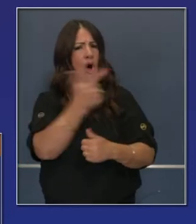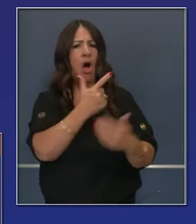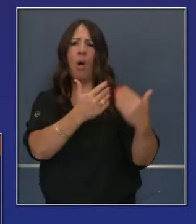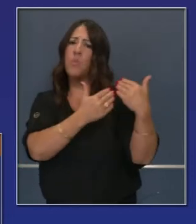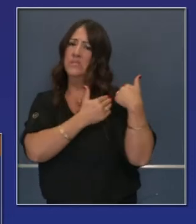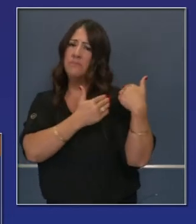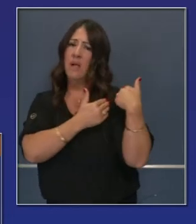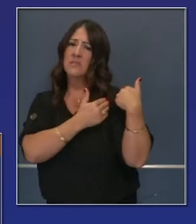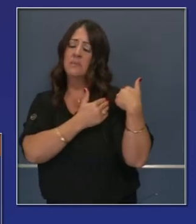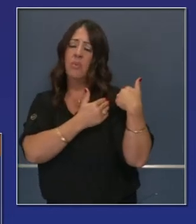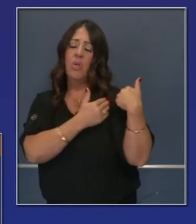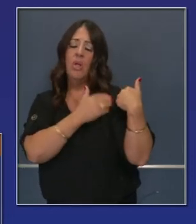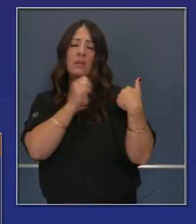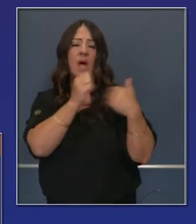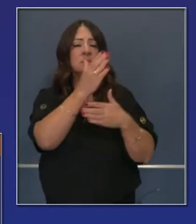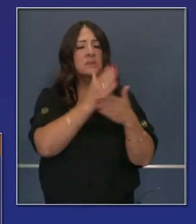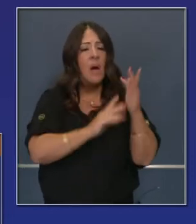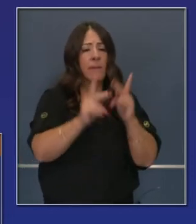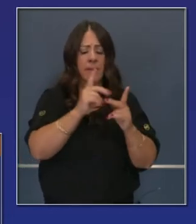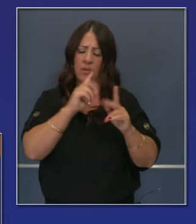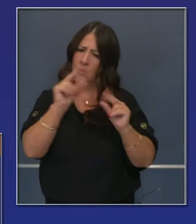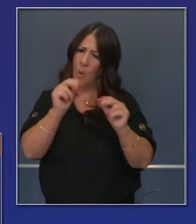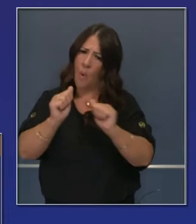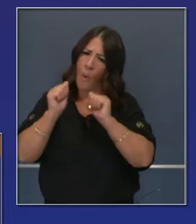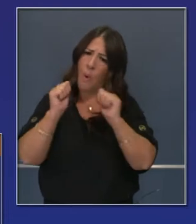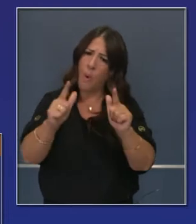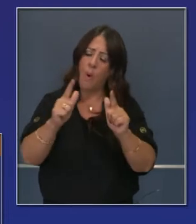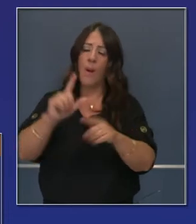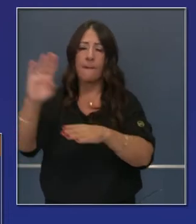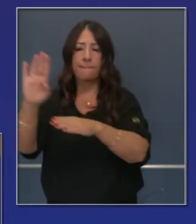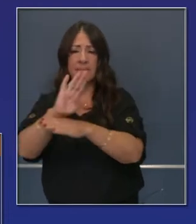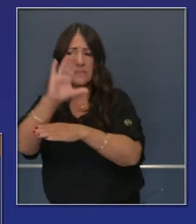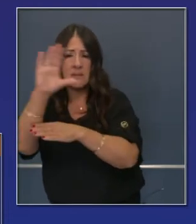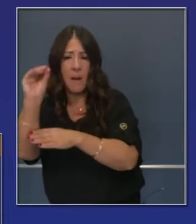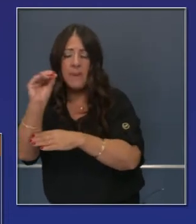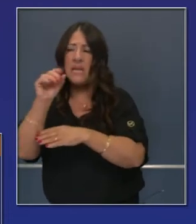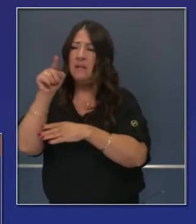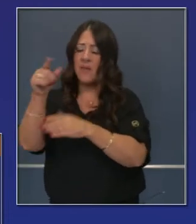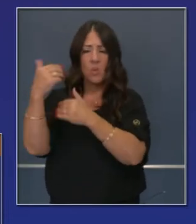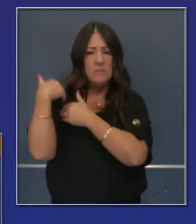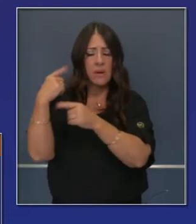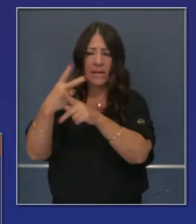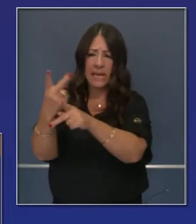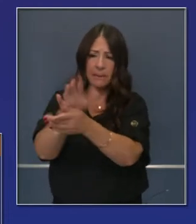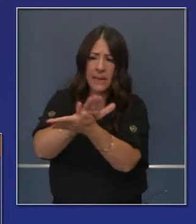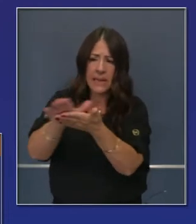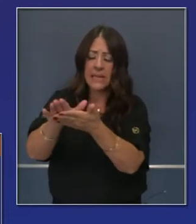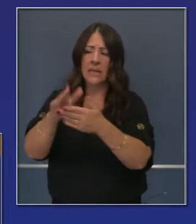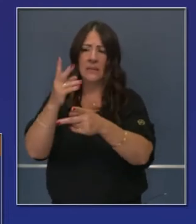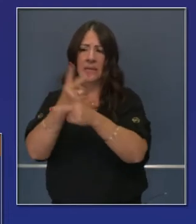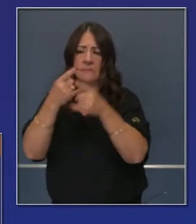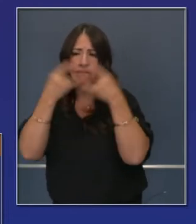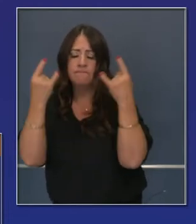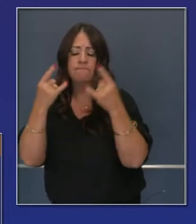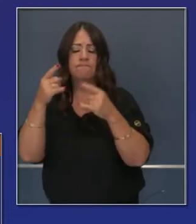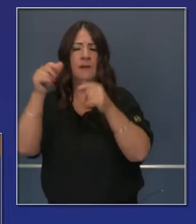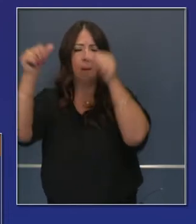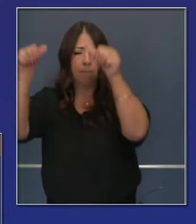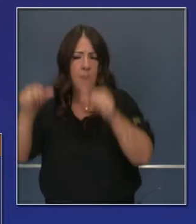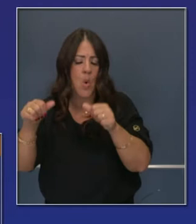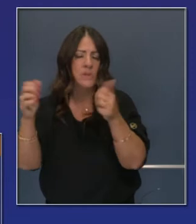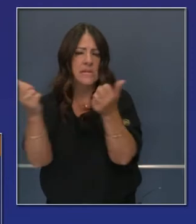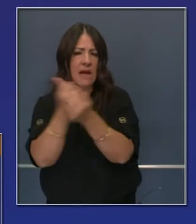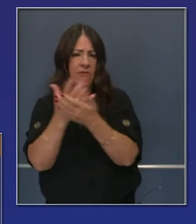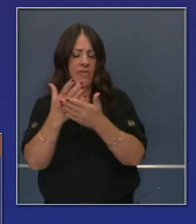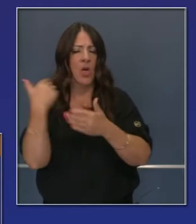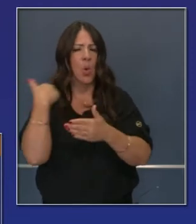como consumidores, no solamente como líderes de negocios, y también como los que están aquí para